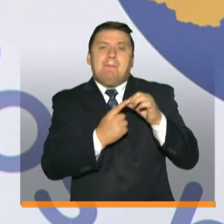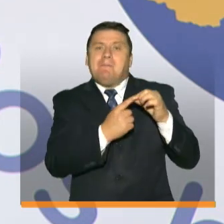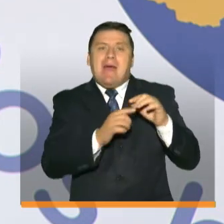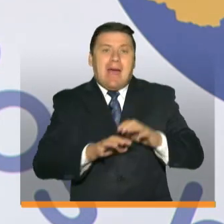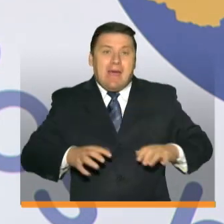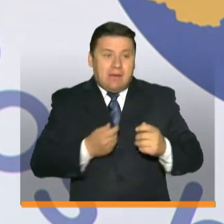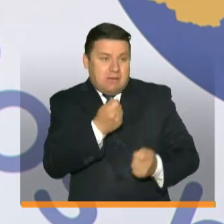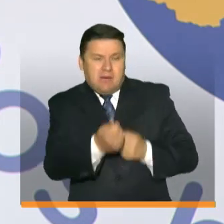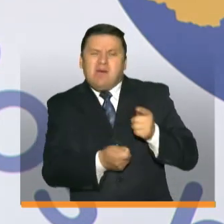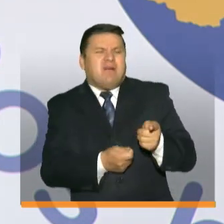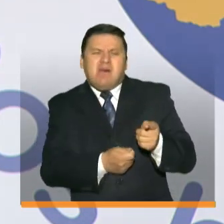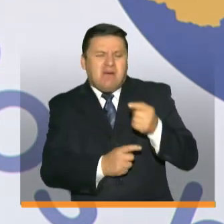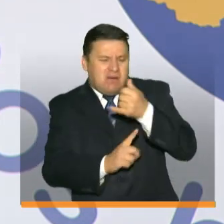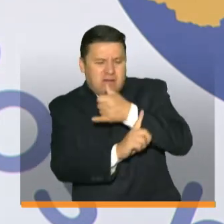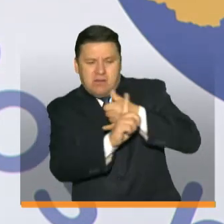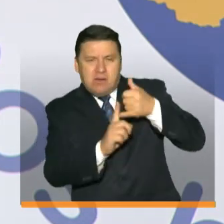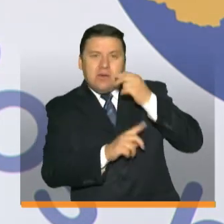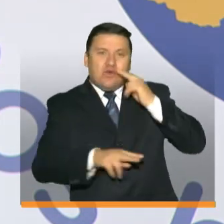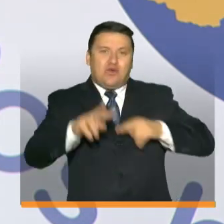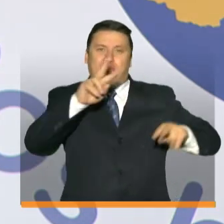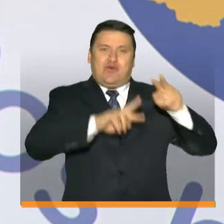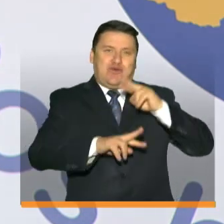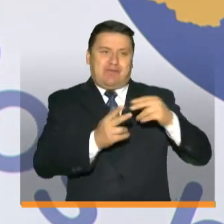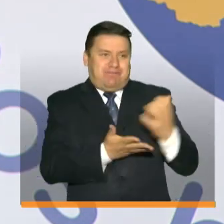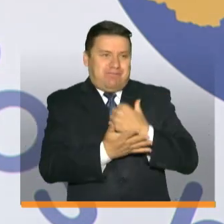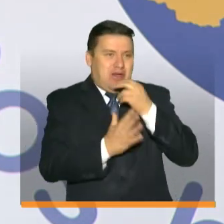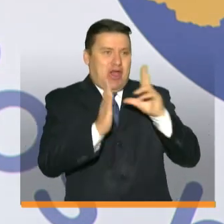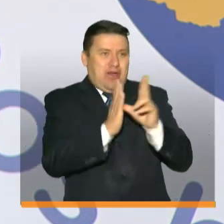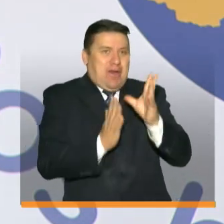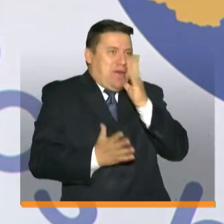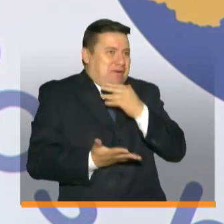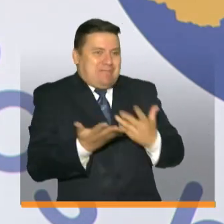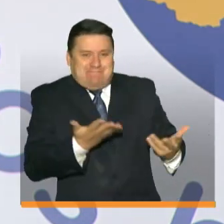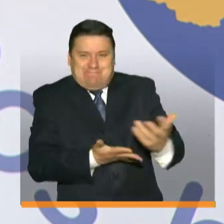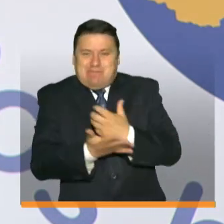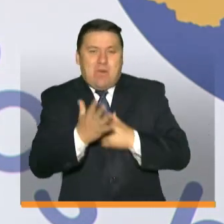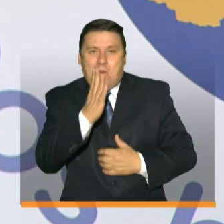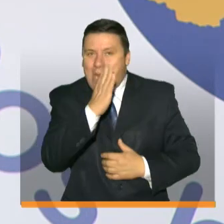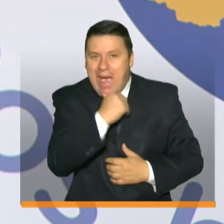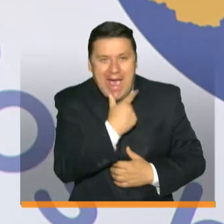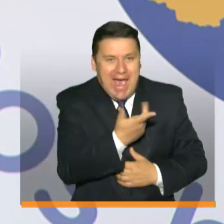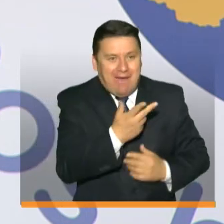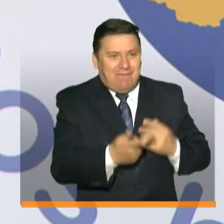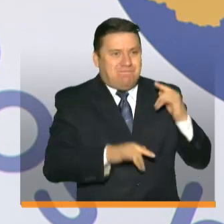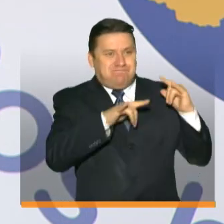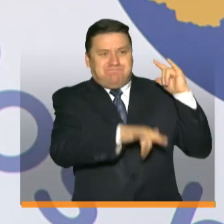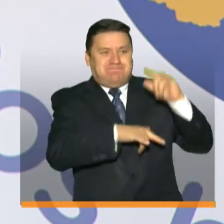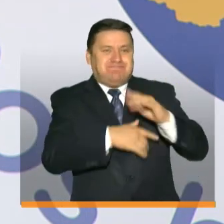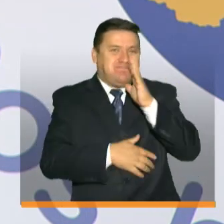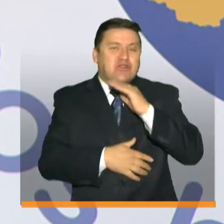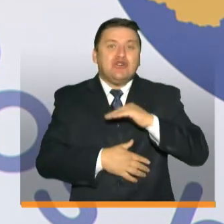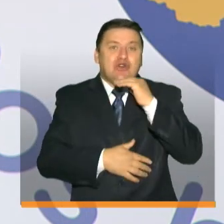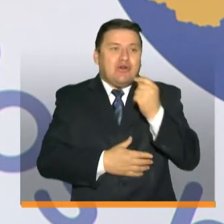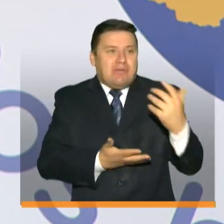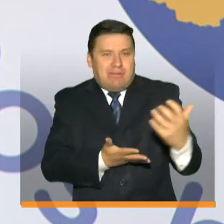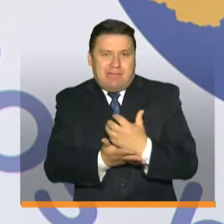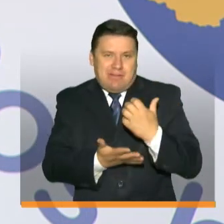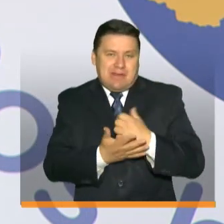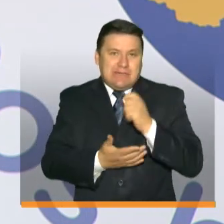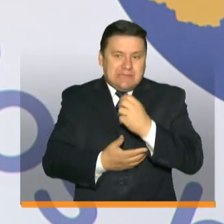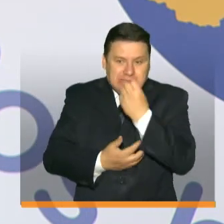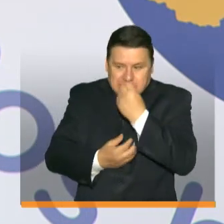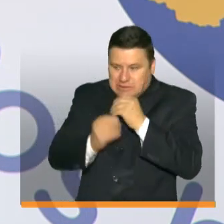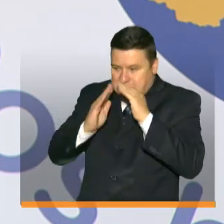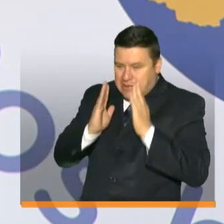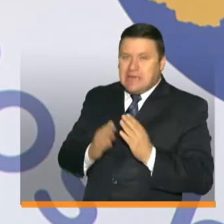actividad económica es el turismo. Y pues por supuesto no han tenido los recursos suficientes para poder alimentarse.